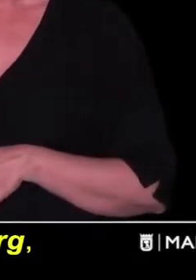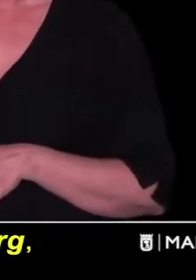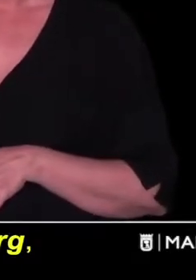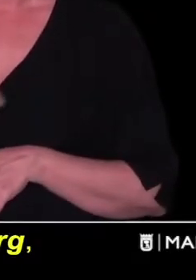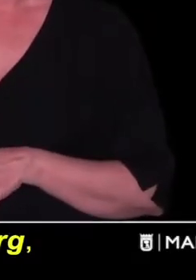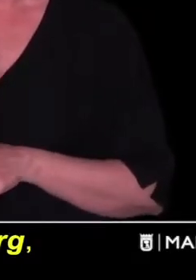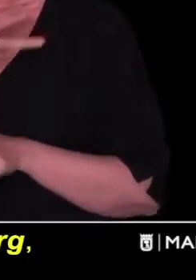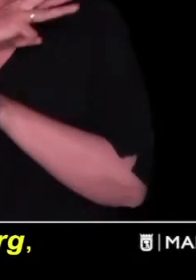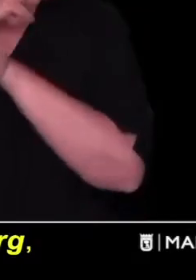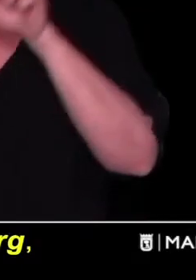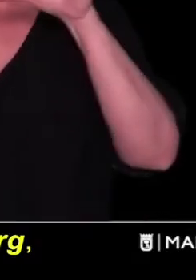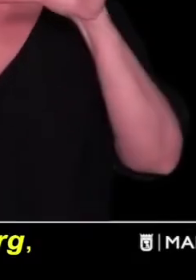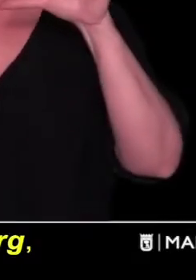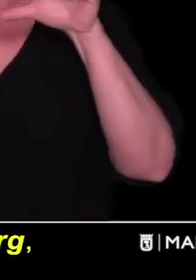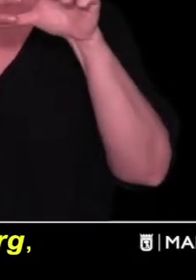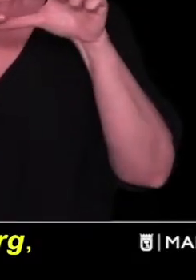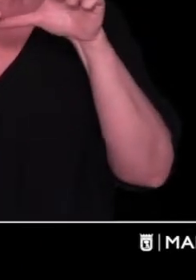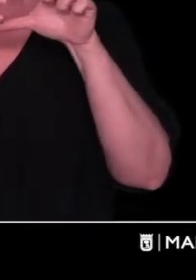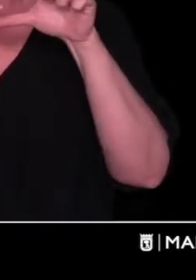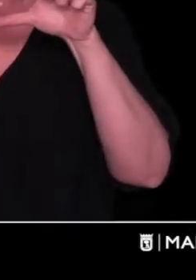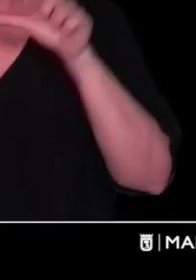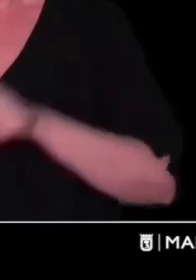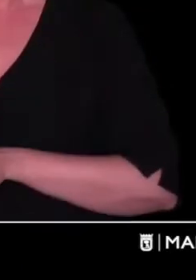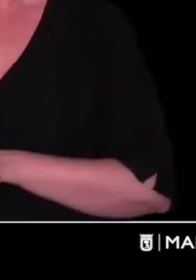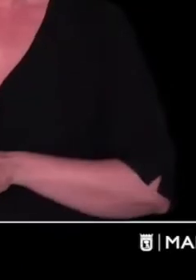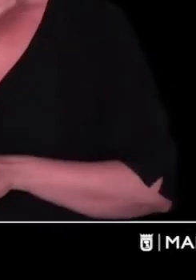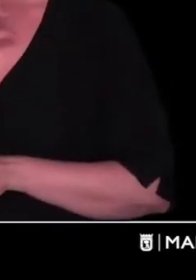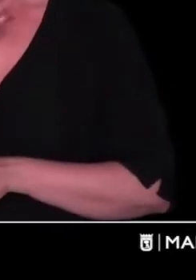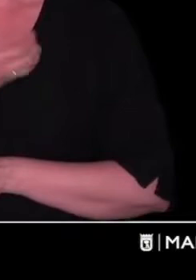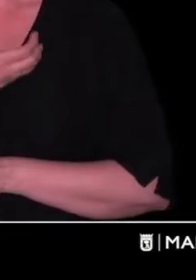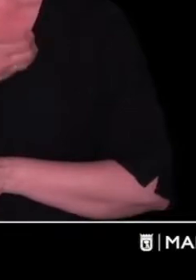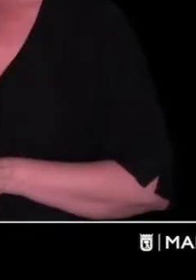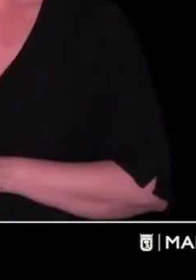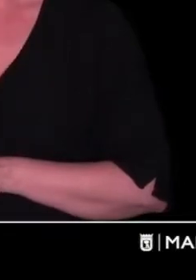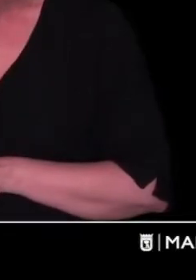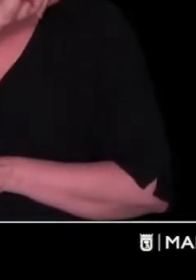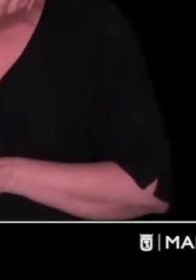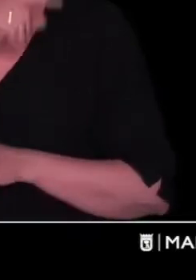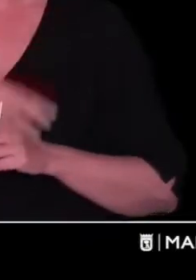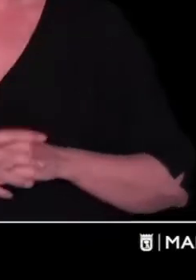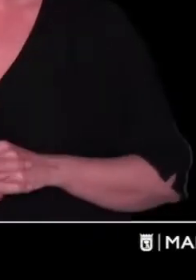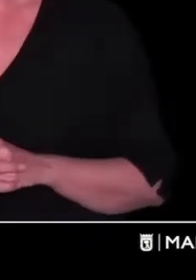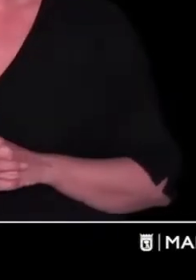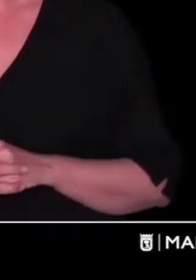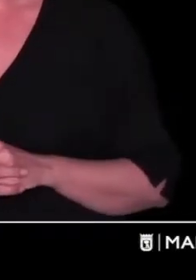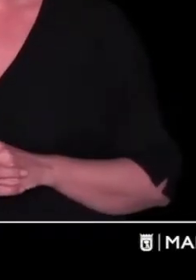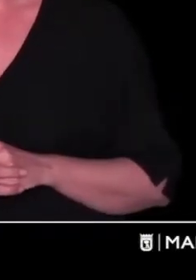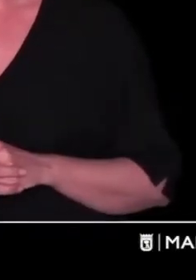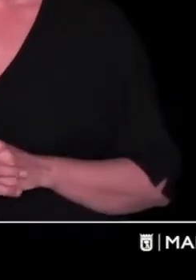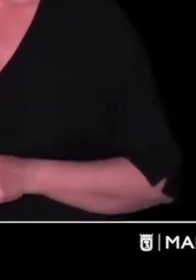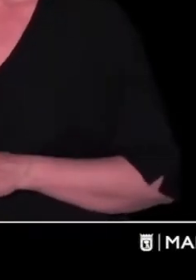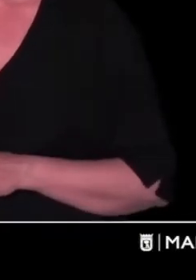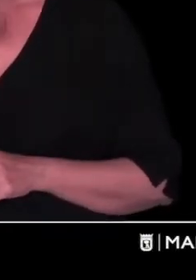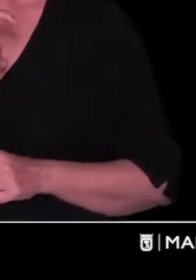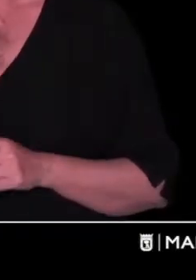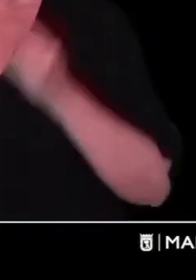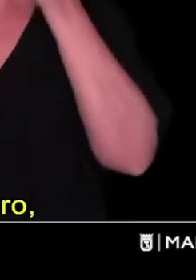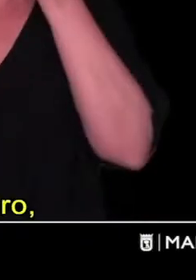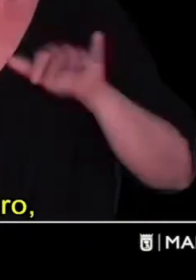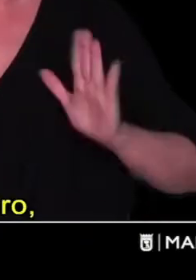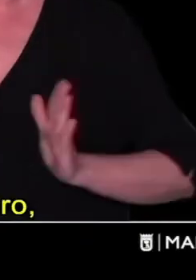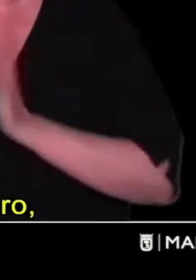-medioaspacia.org así como en la web del Ayuntamiento de Madrid, madrid.es.